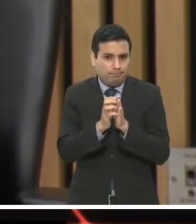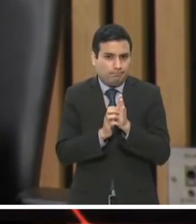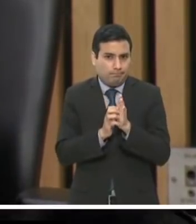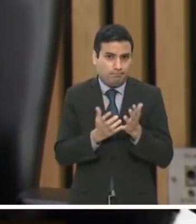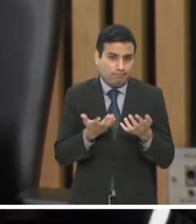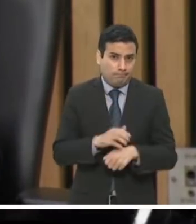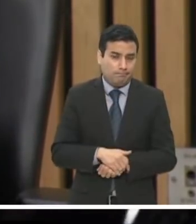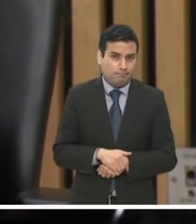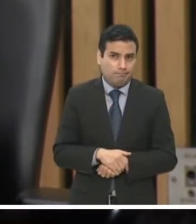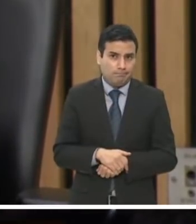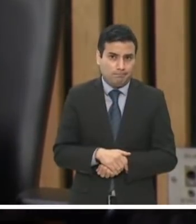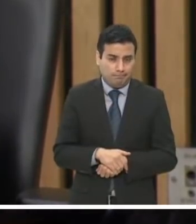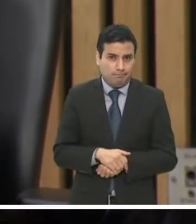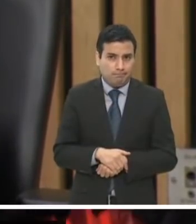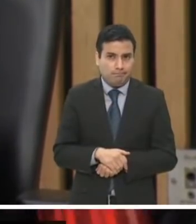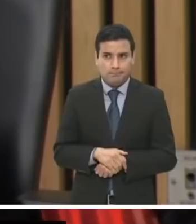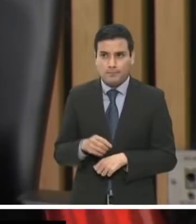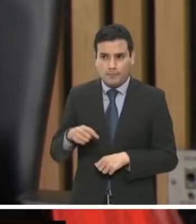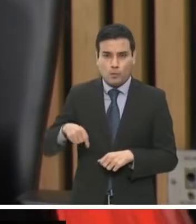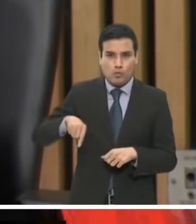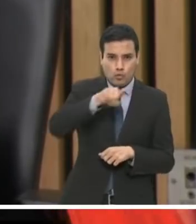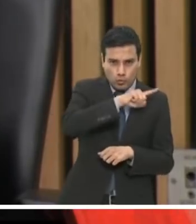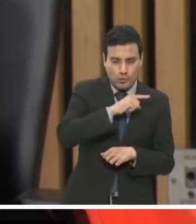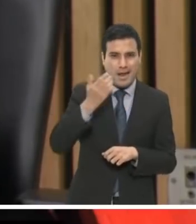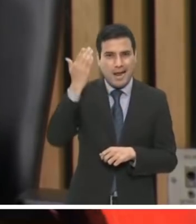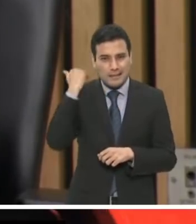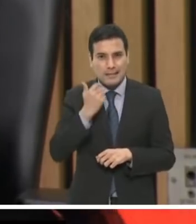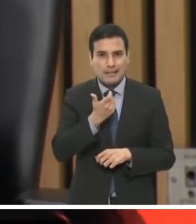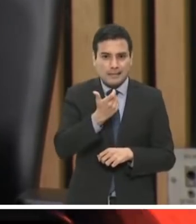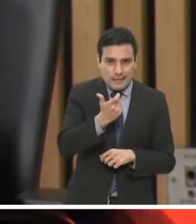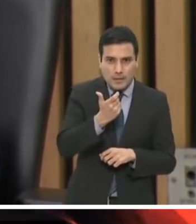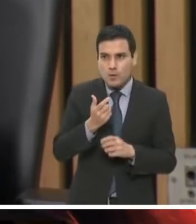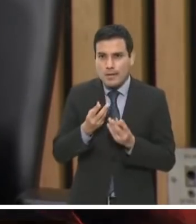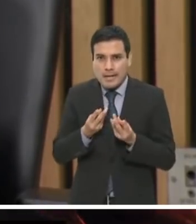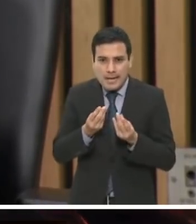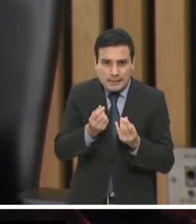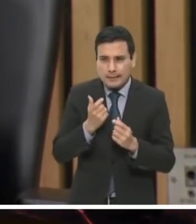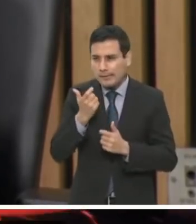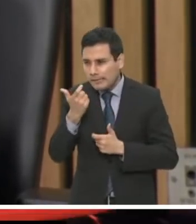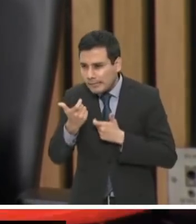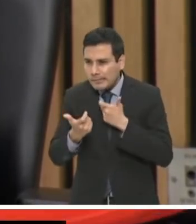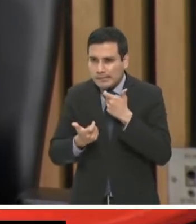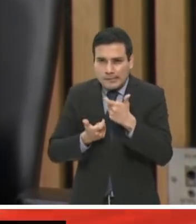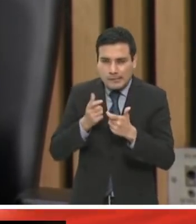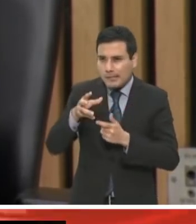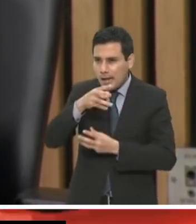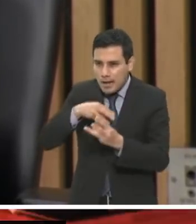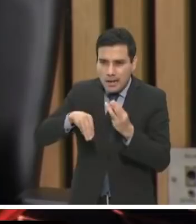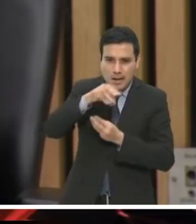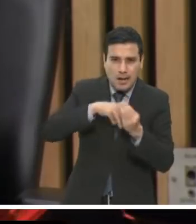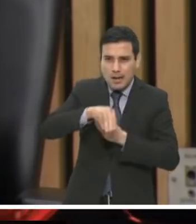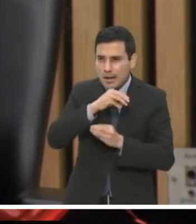han obtenido, obtenido producto de la racionalidad y de la austeridad republicana